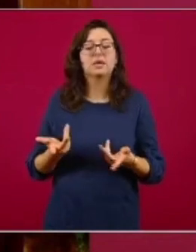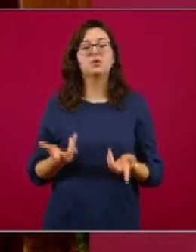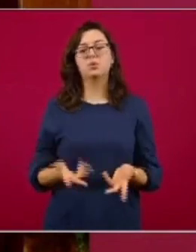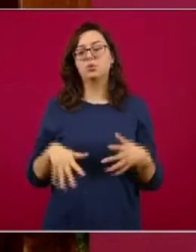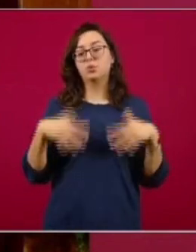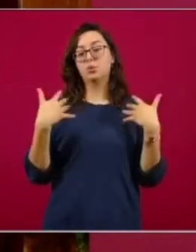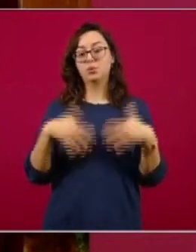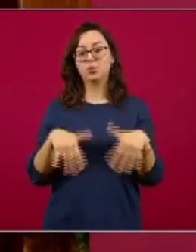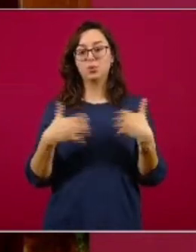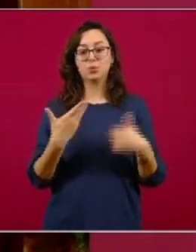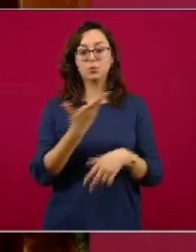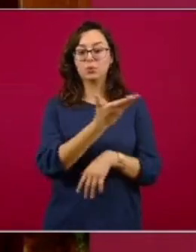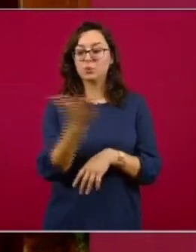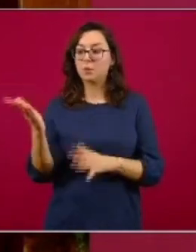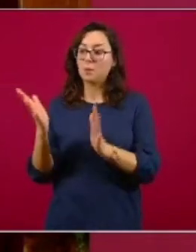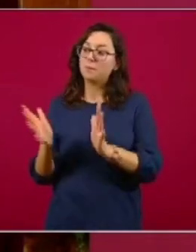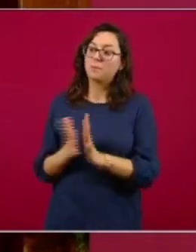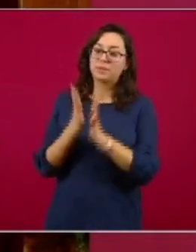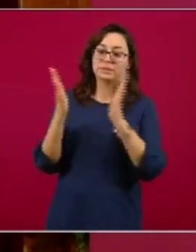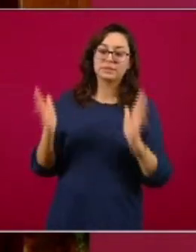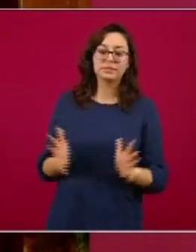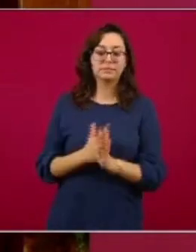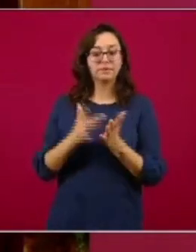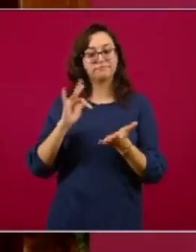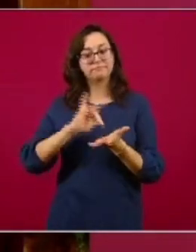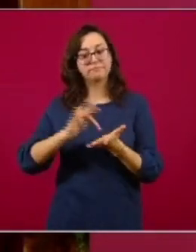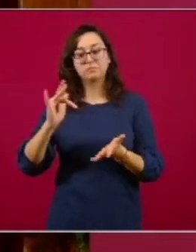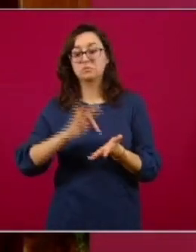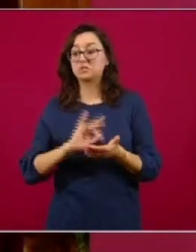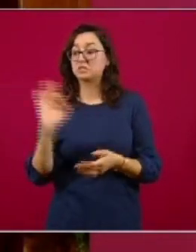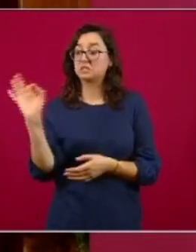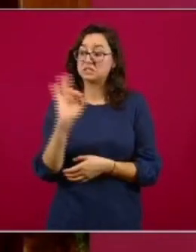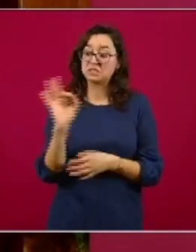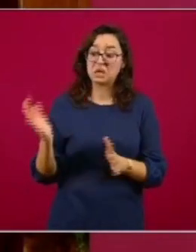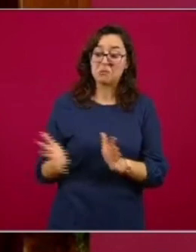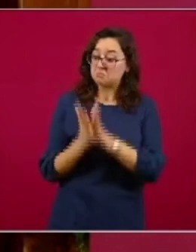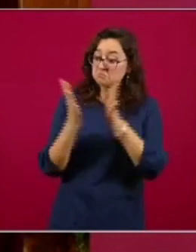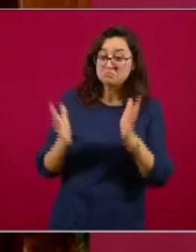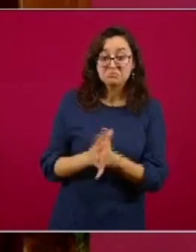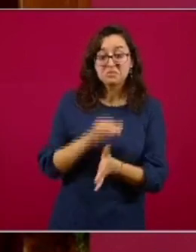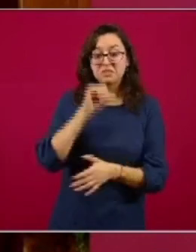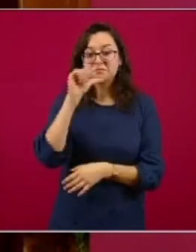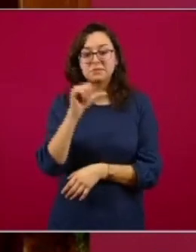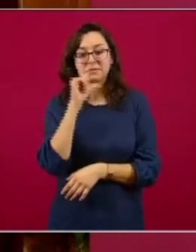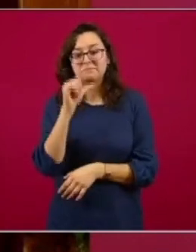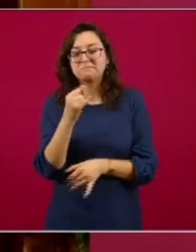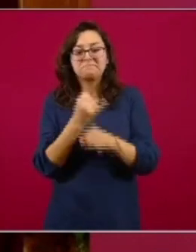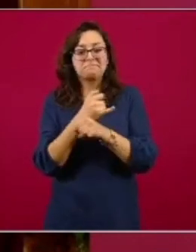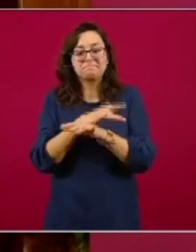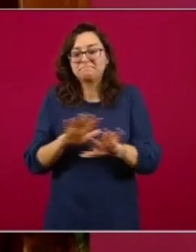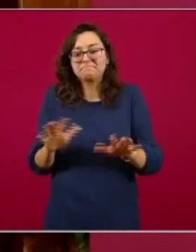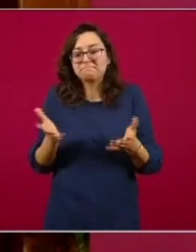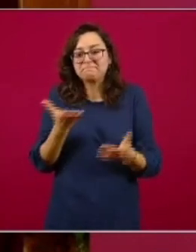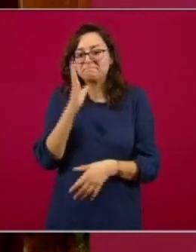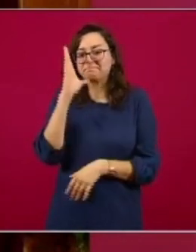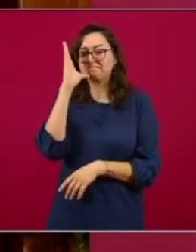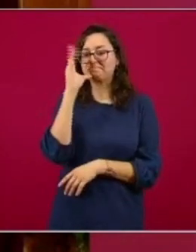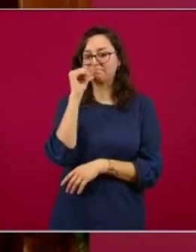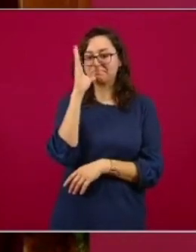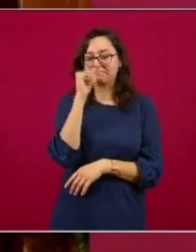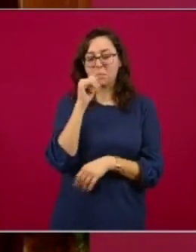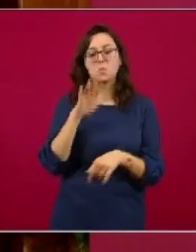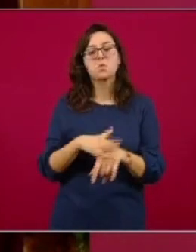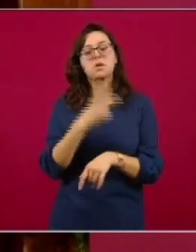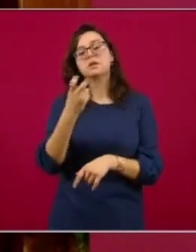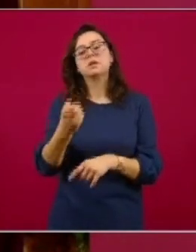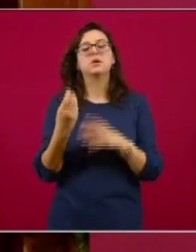mexicana seleccionado, no hubiéramos podido tener estos datos de utilidad para todo el país, de manera que mis agradecimientos a la